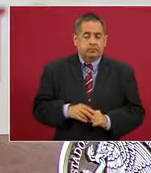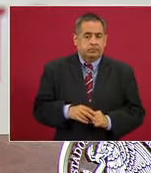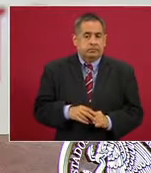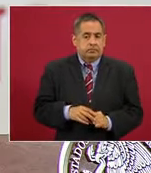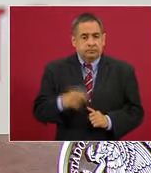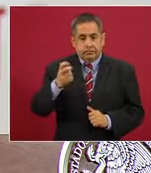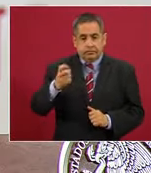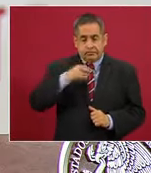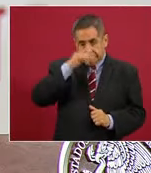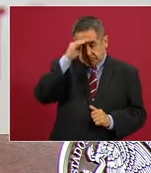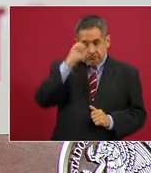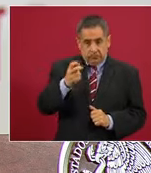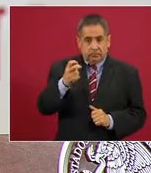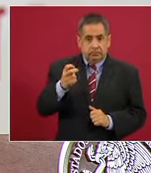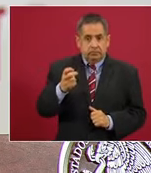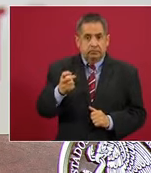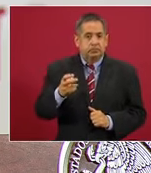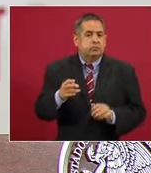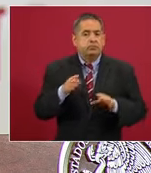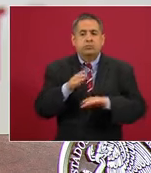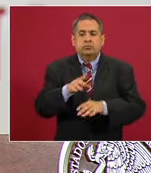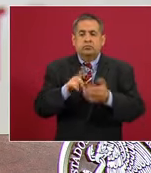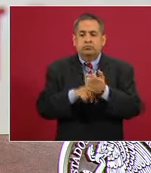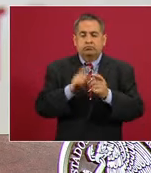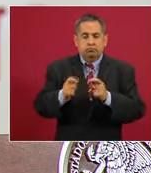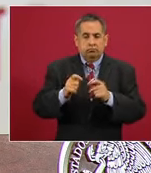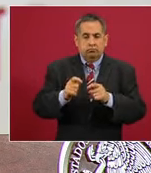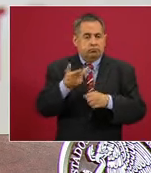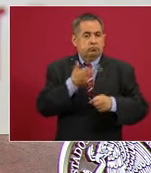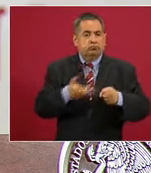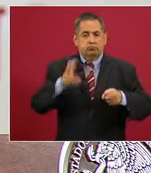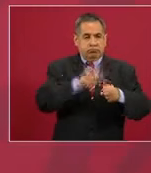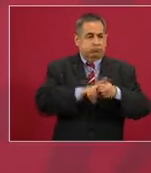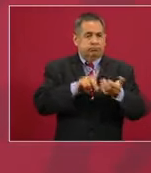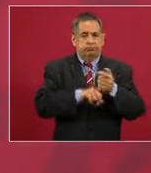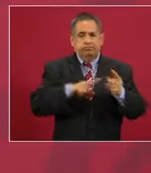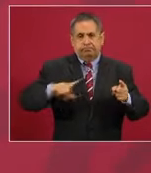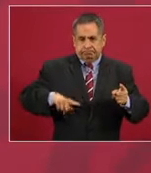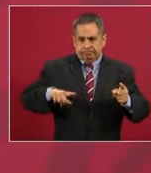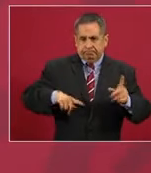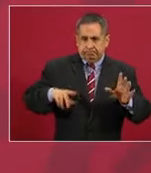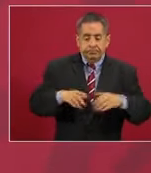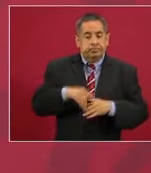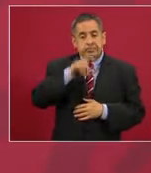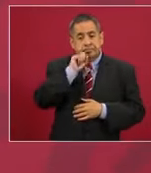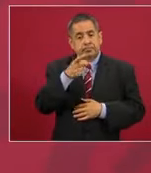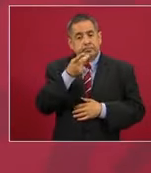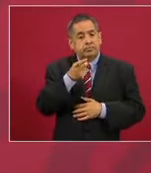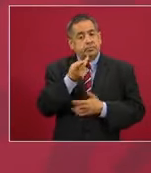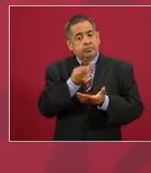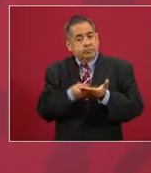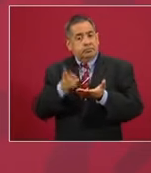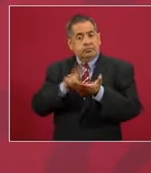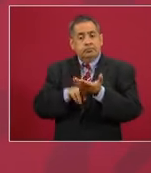Eso en lo que tiene que ver con hospitales públicos. Pero también